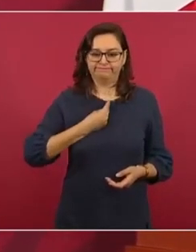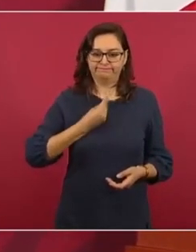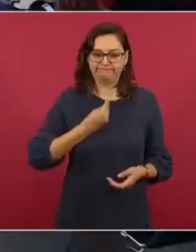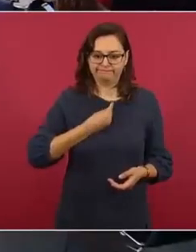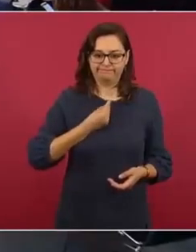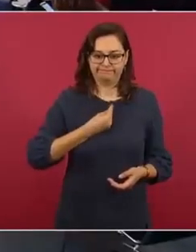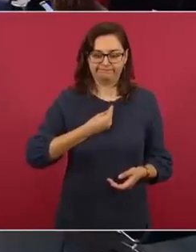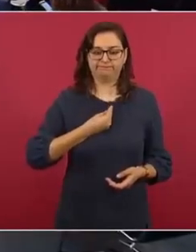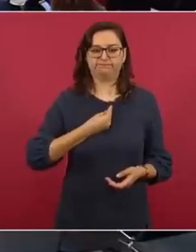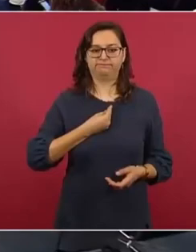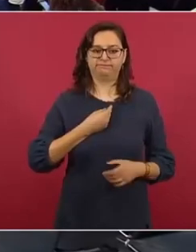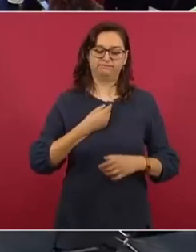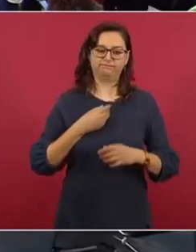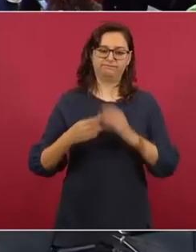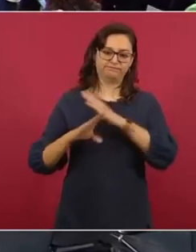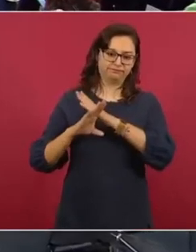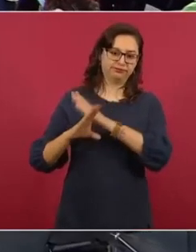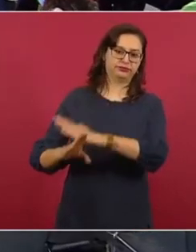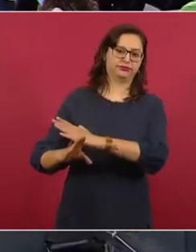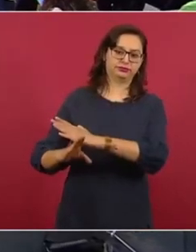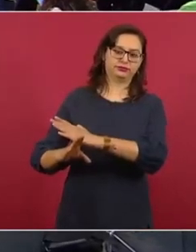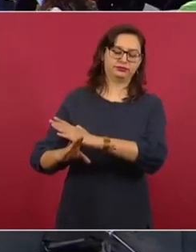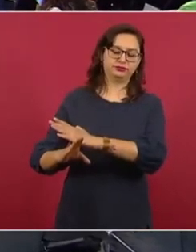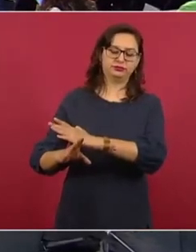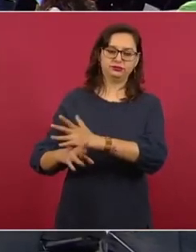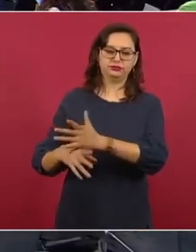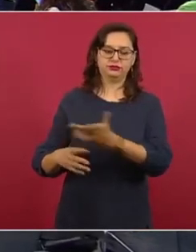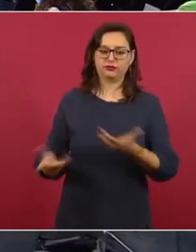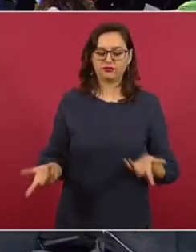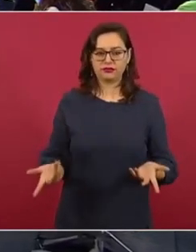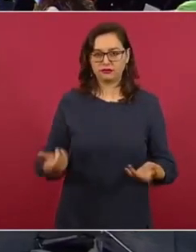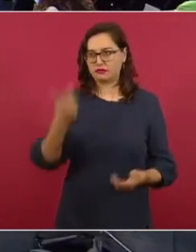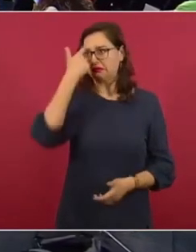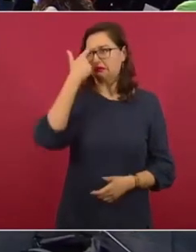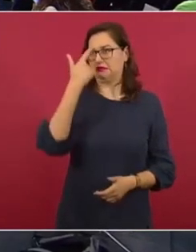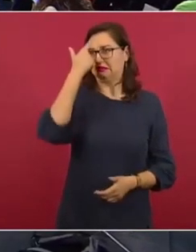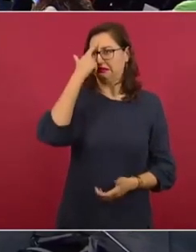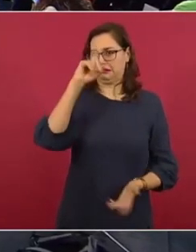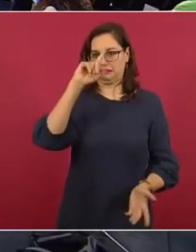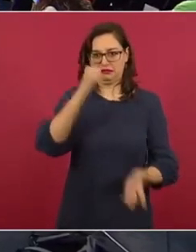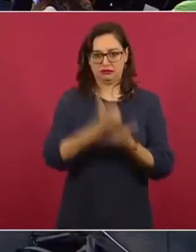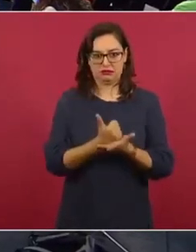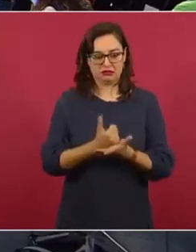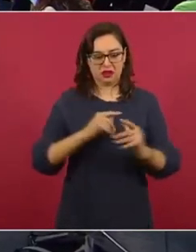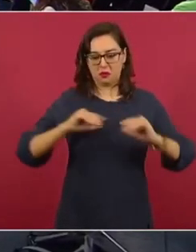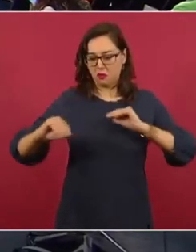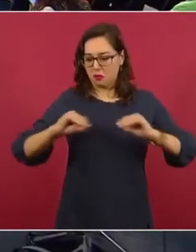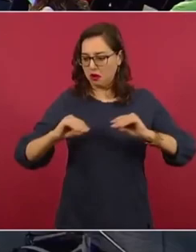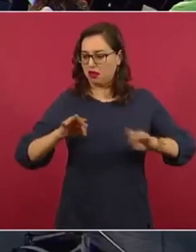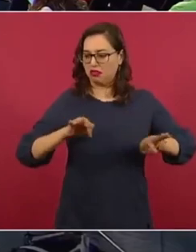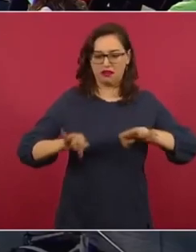porque si no, pues no podríamos hacer nada.